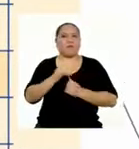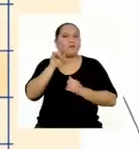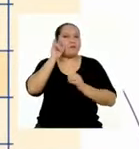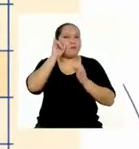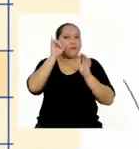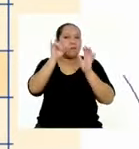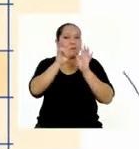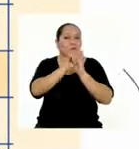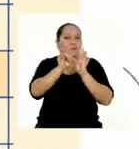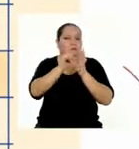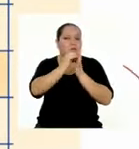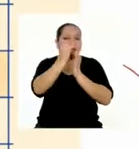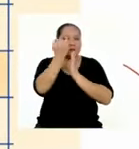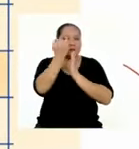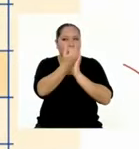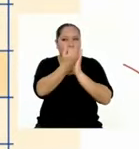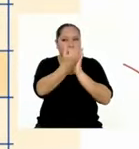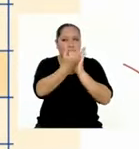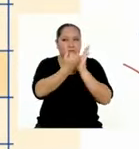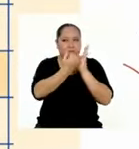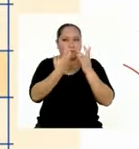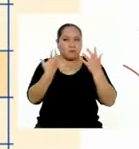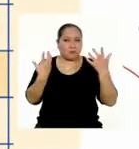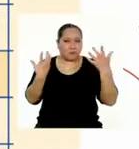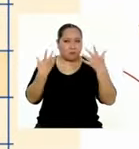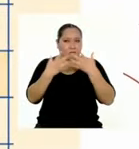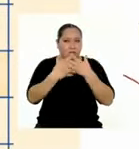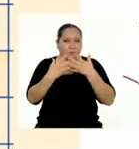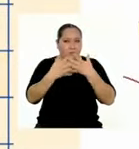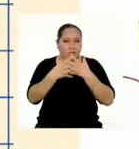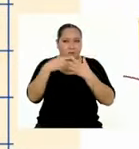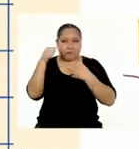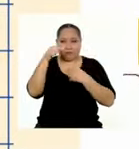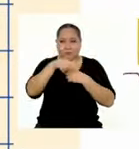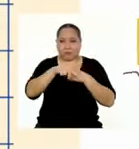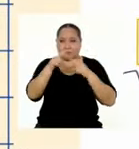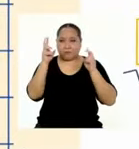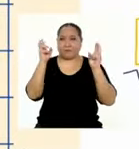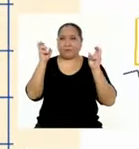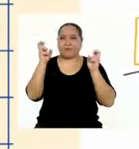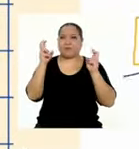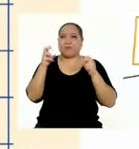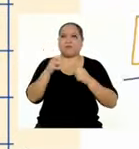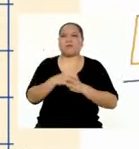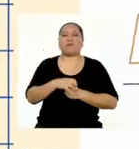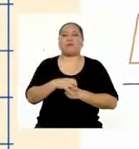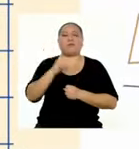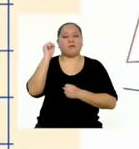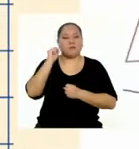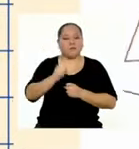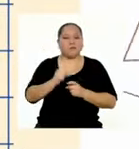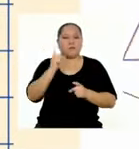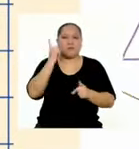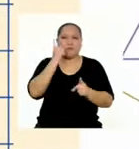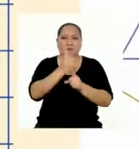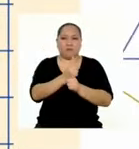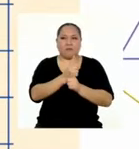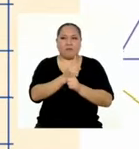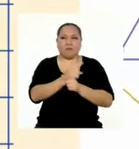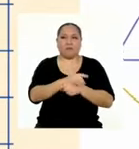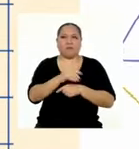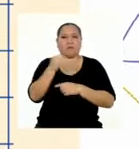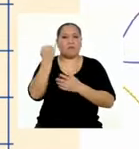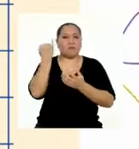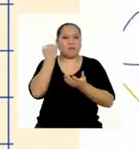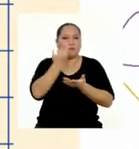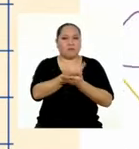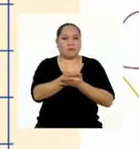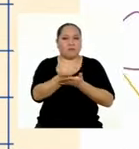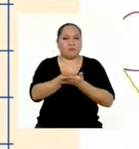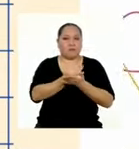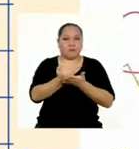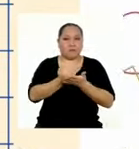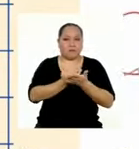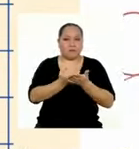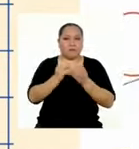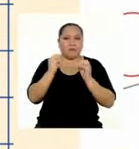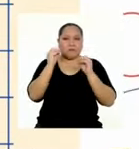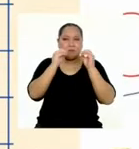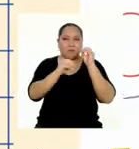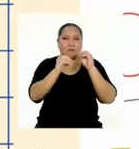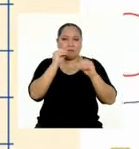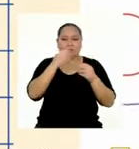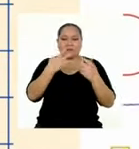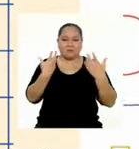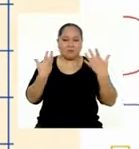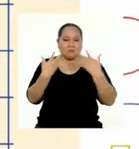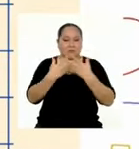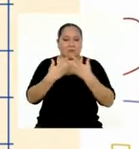imágenes, gráficos o dibujos tienen relación con el tema? Por supuesto que sí. Los dibujos que ha puesto Cristina